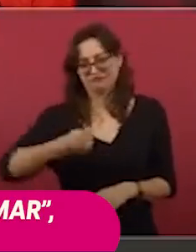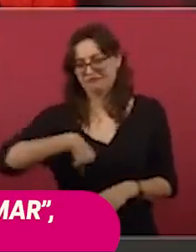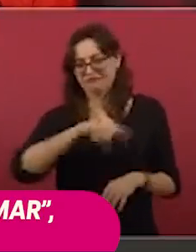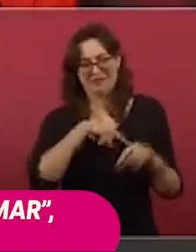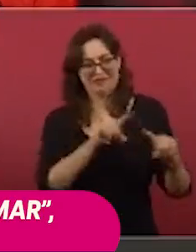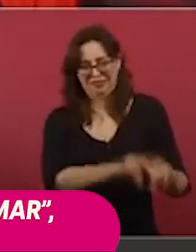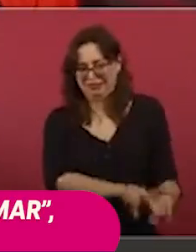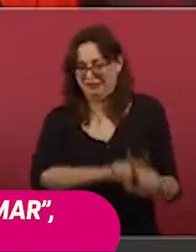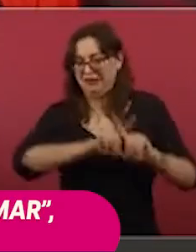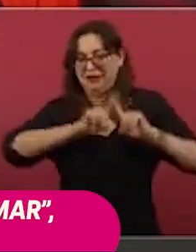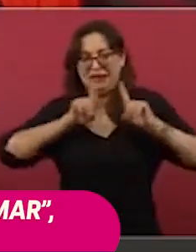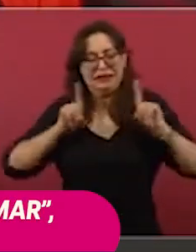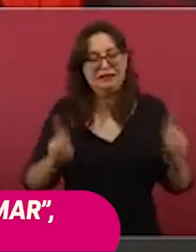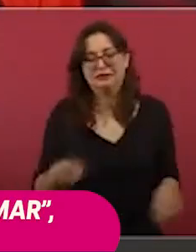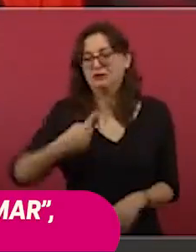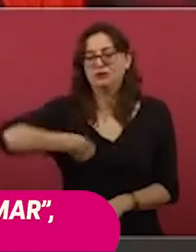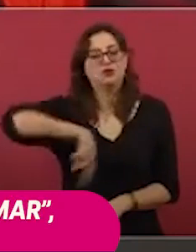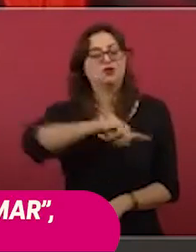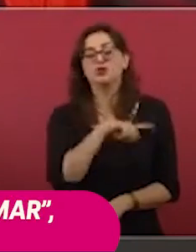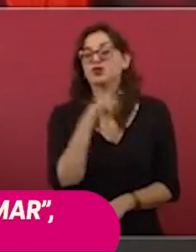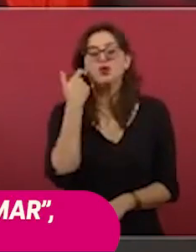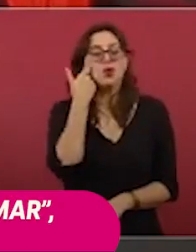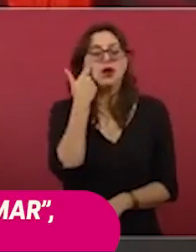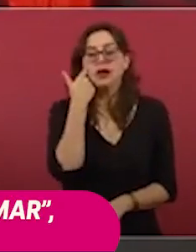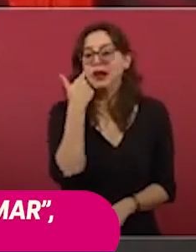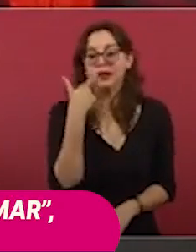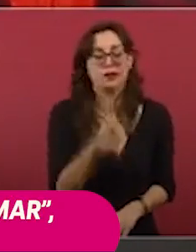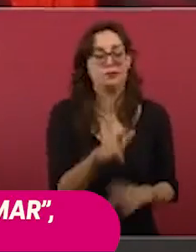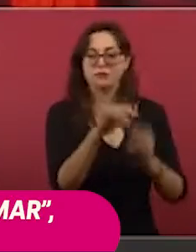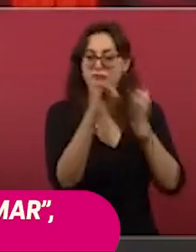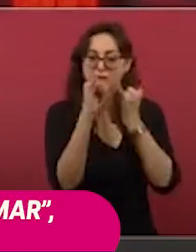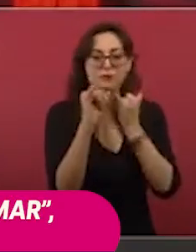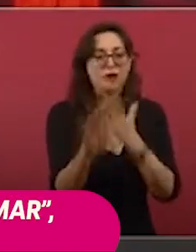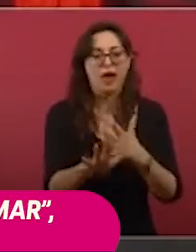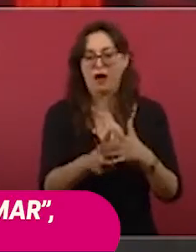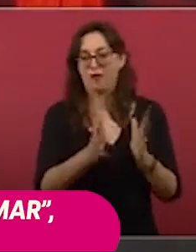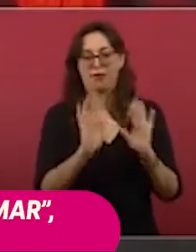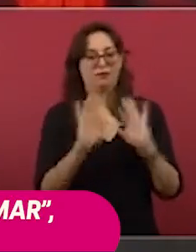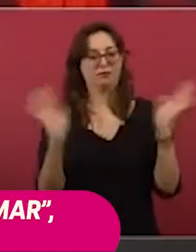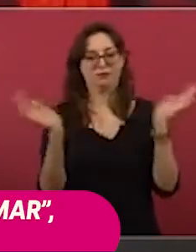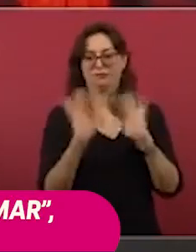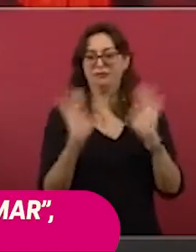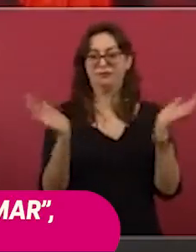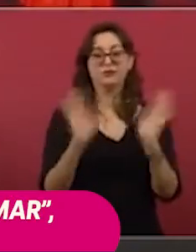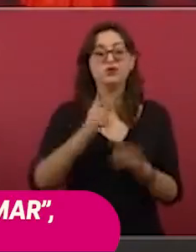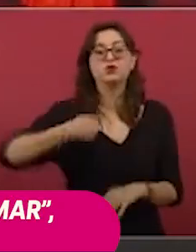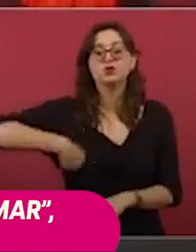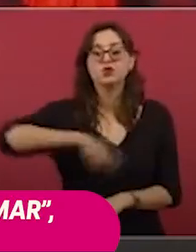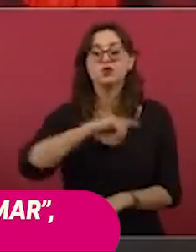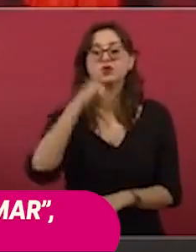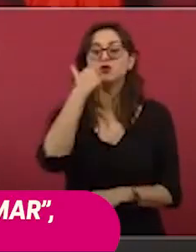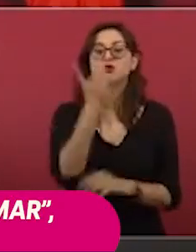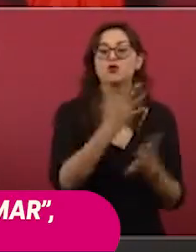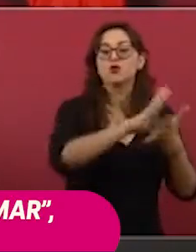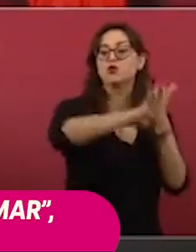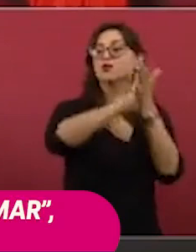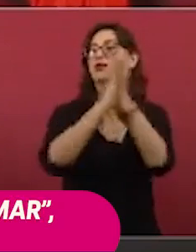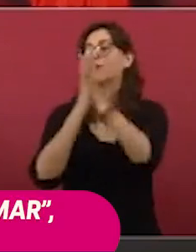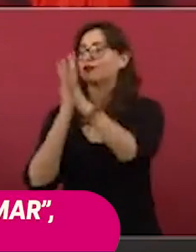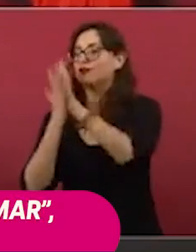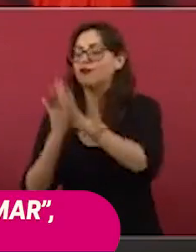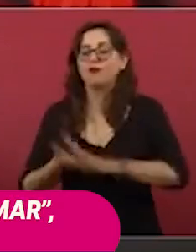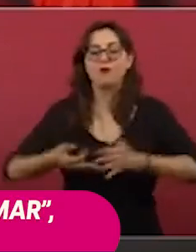queremos transformar.